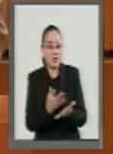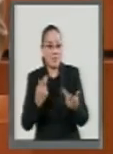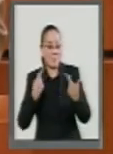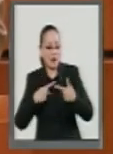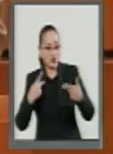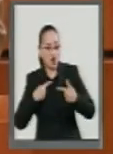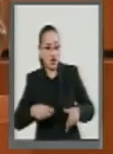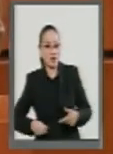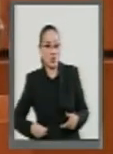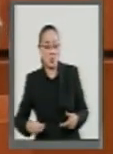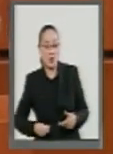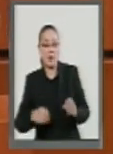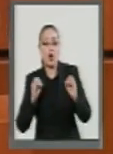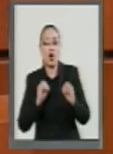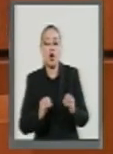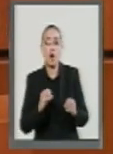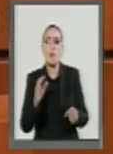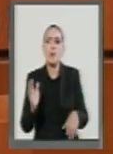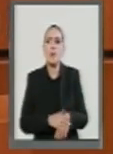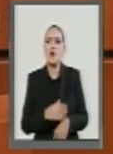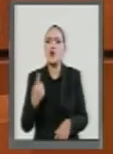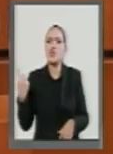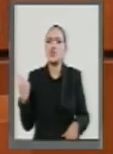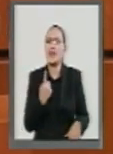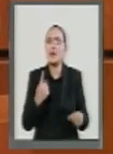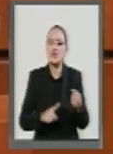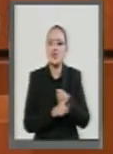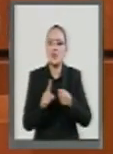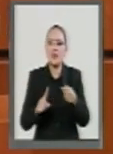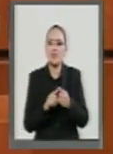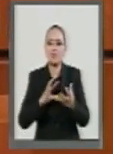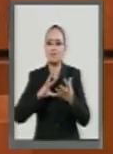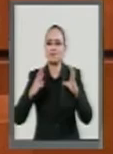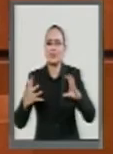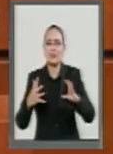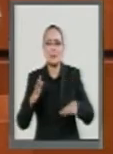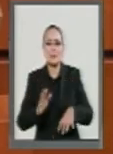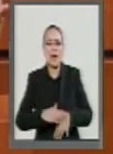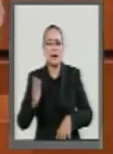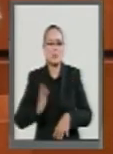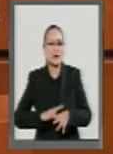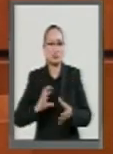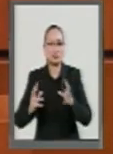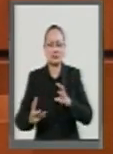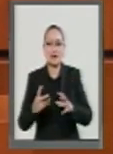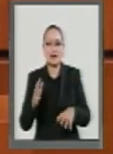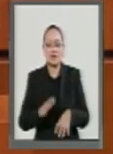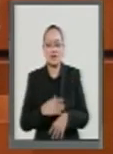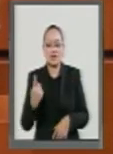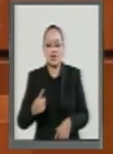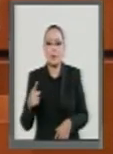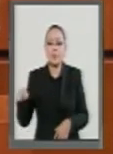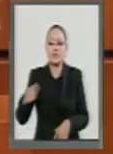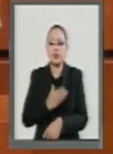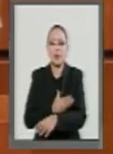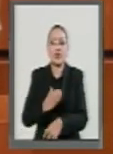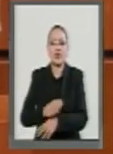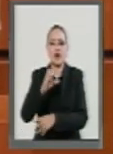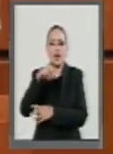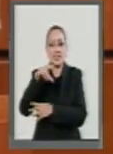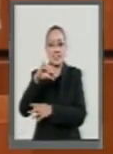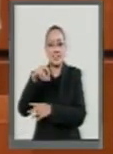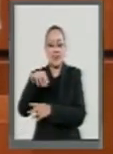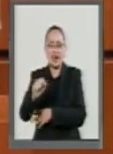¿Cuáles fueron las causas que motivaron el problema? Es decir, como señala el compañero Encinas, hay muchas preguntas